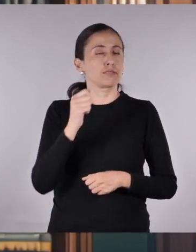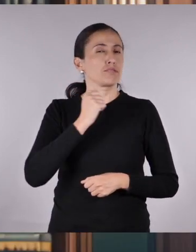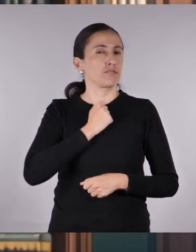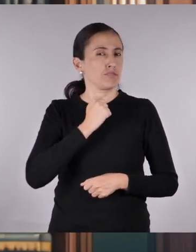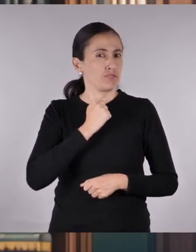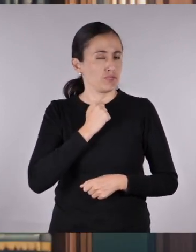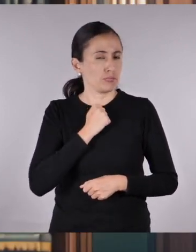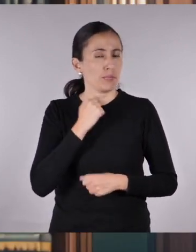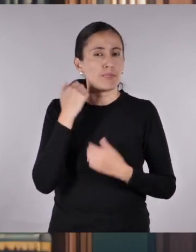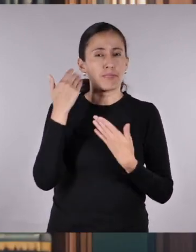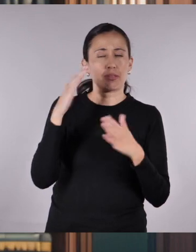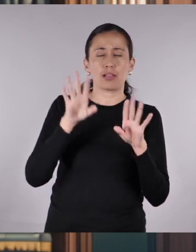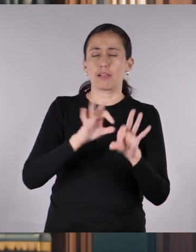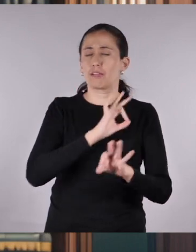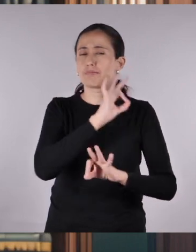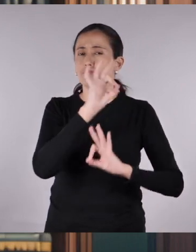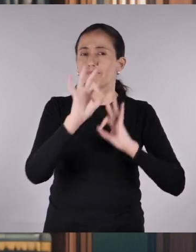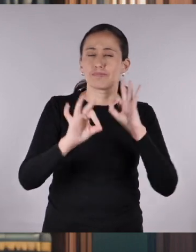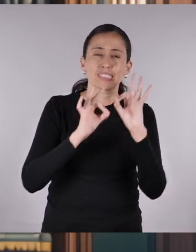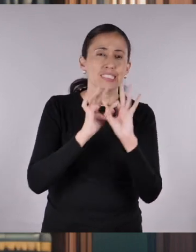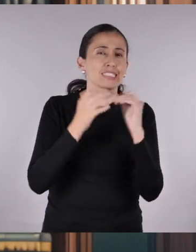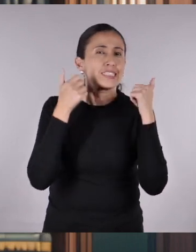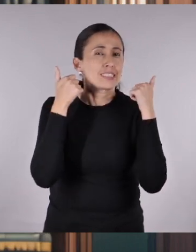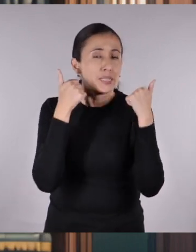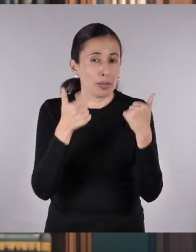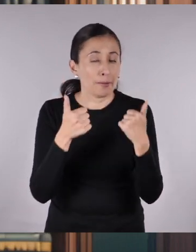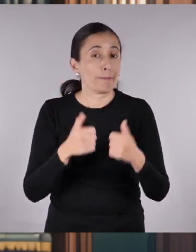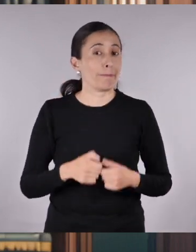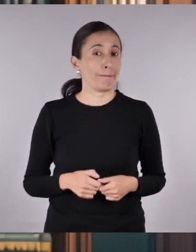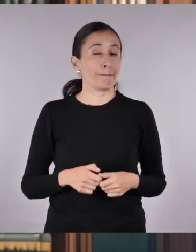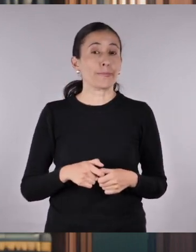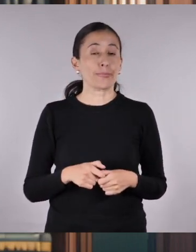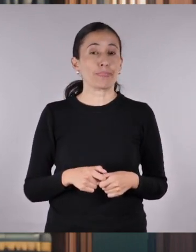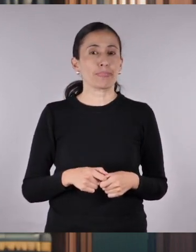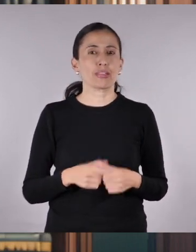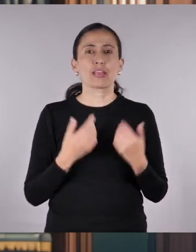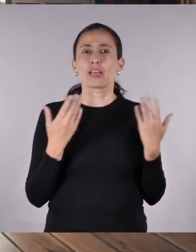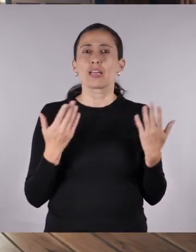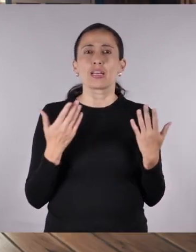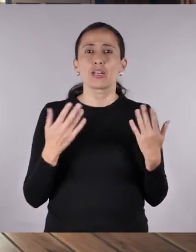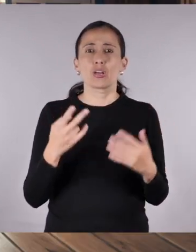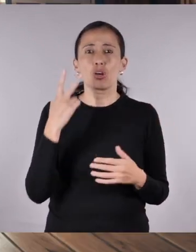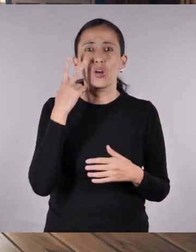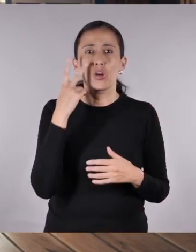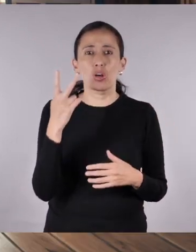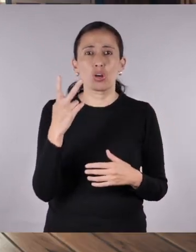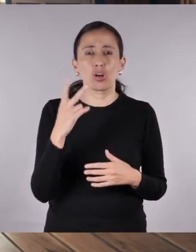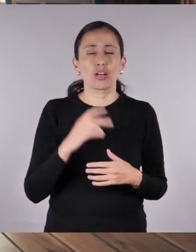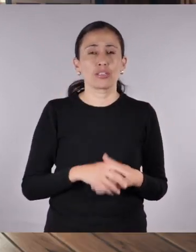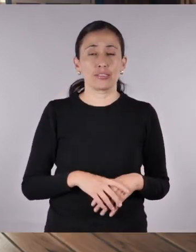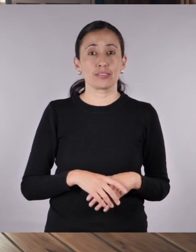del Flos son considerados las mejores obras de la escritora. ¿Y cómo olvidar a la gran Jane